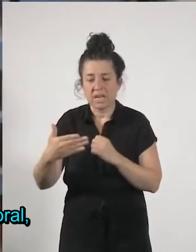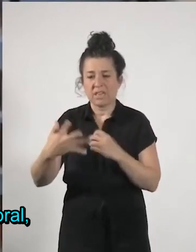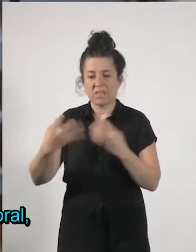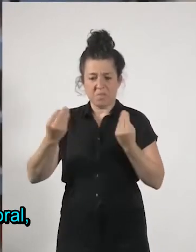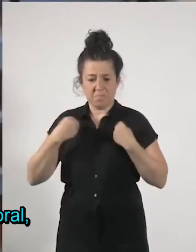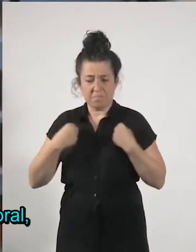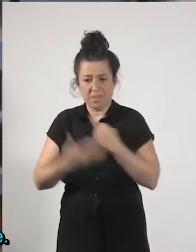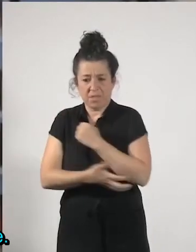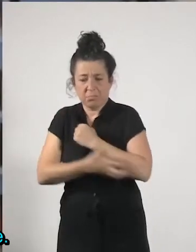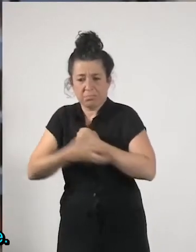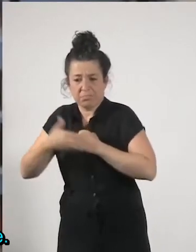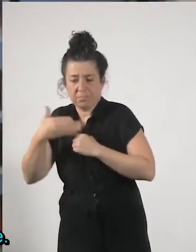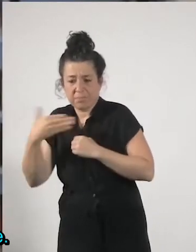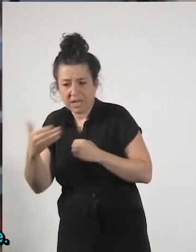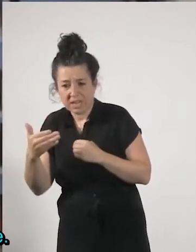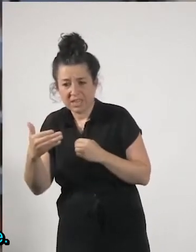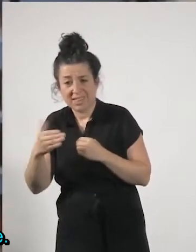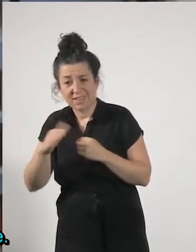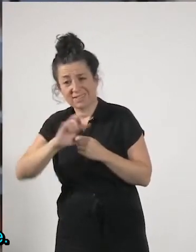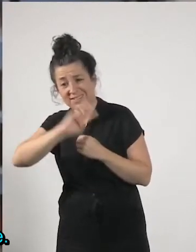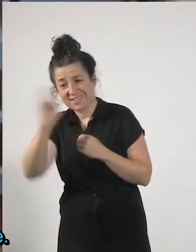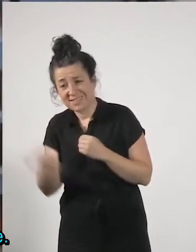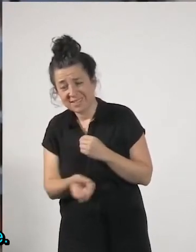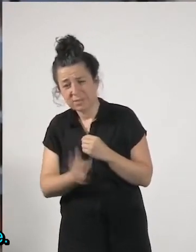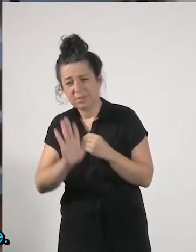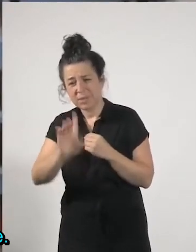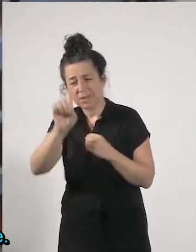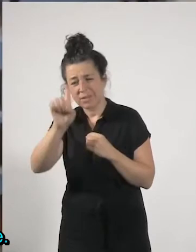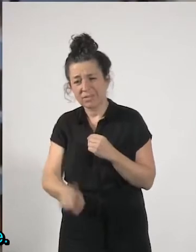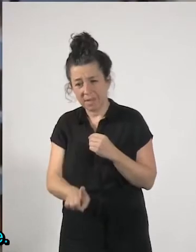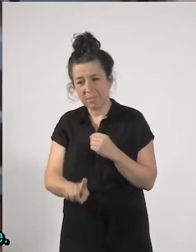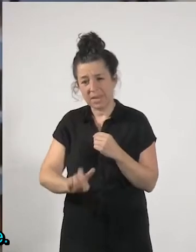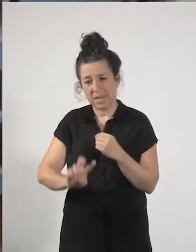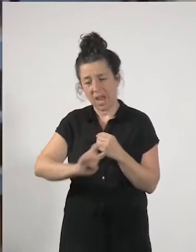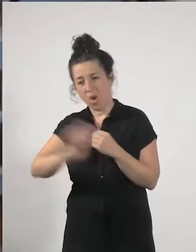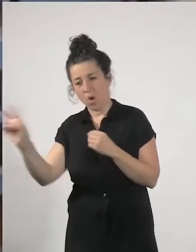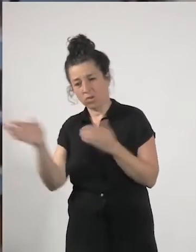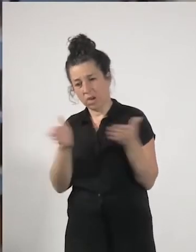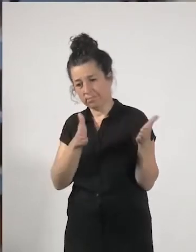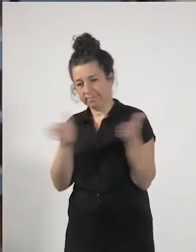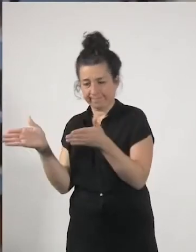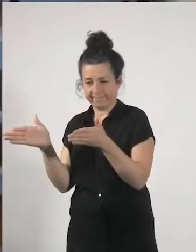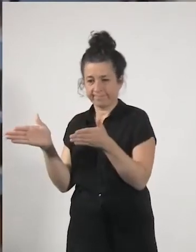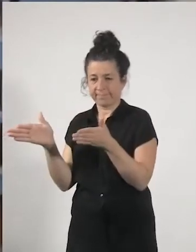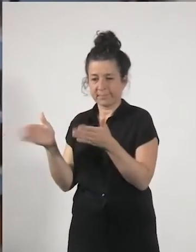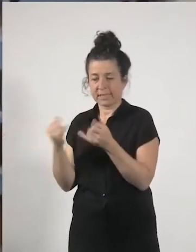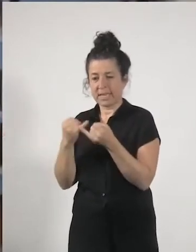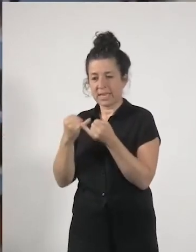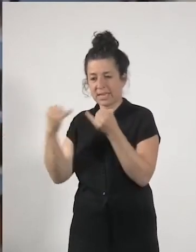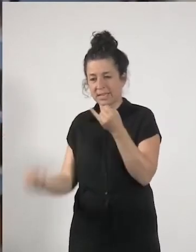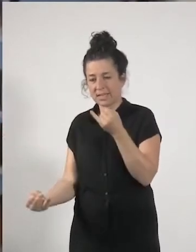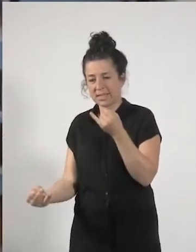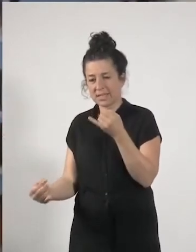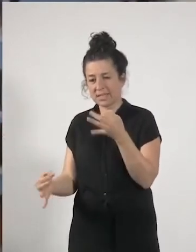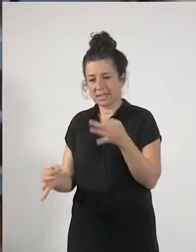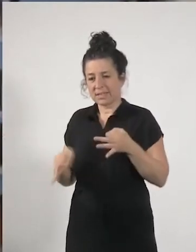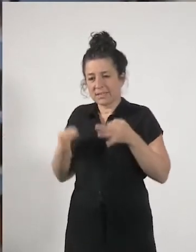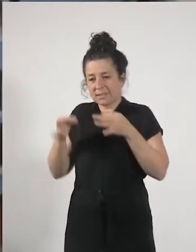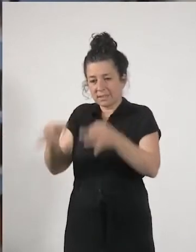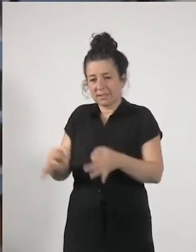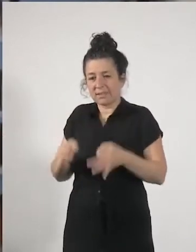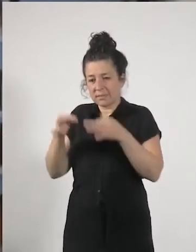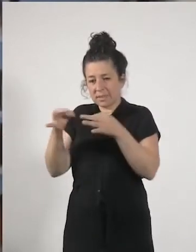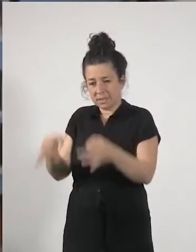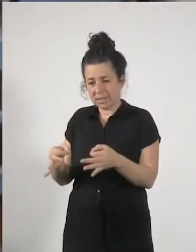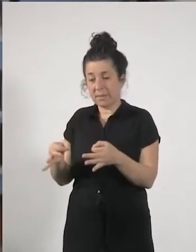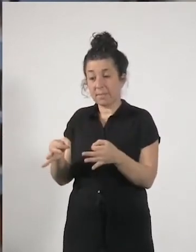etcétera etcétera sino también un poco la otra parte es decir que las crisis siempre son momentos buenos